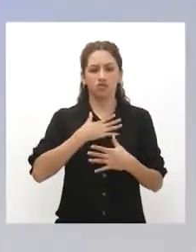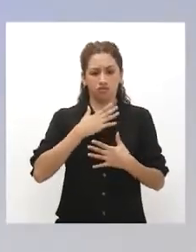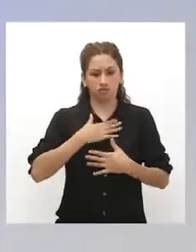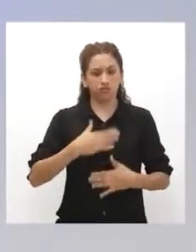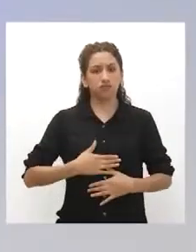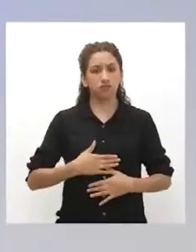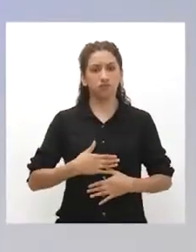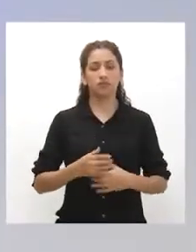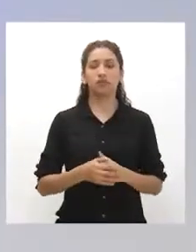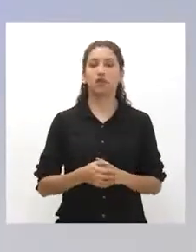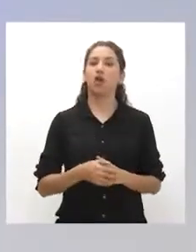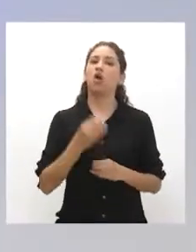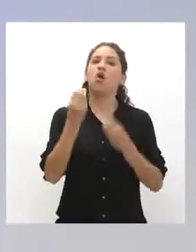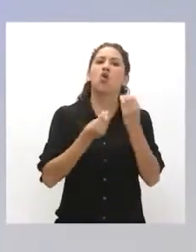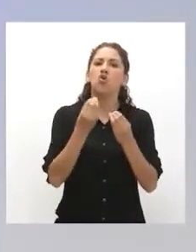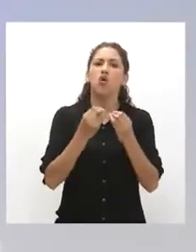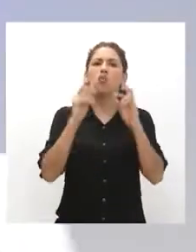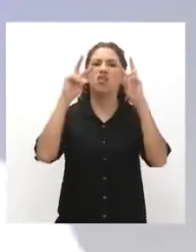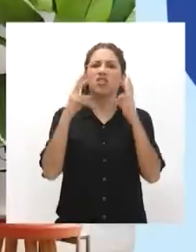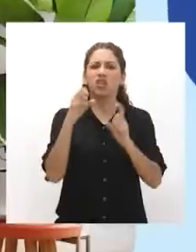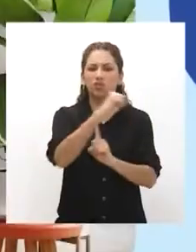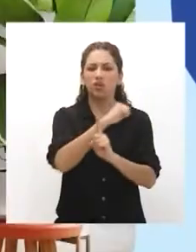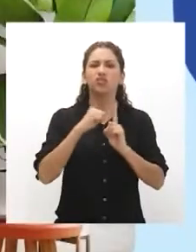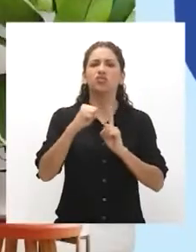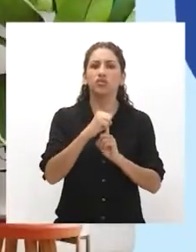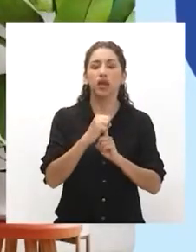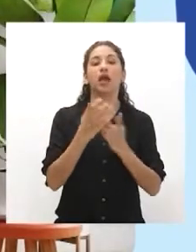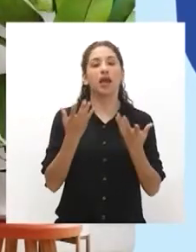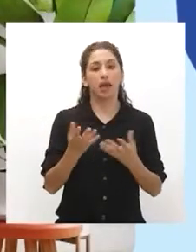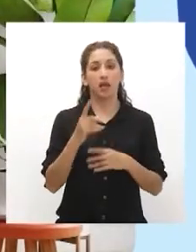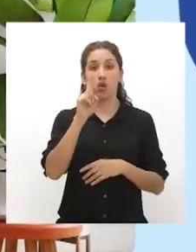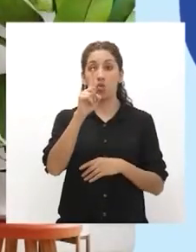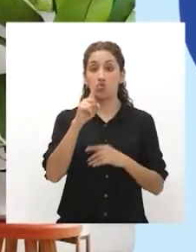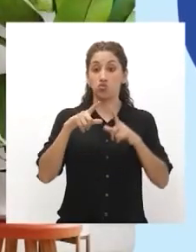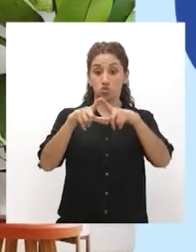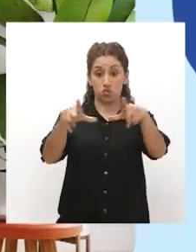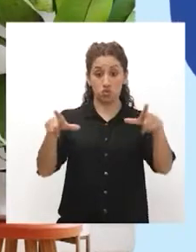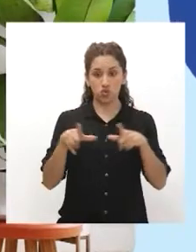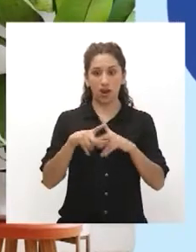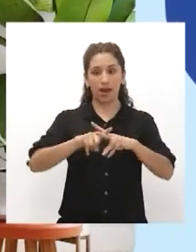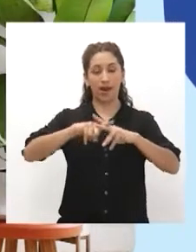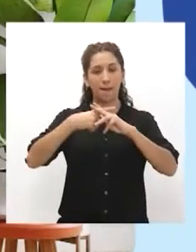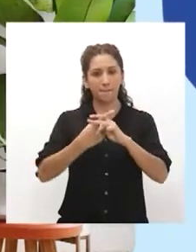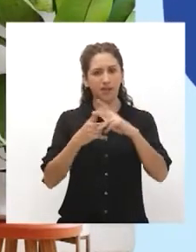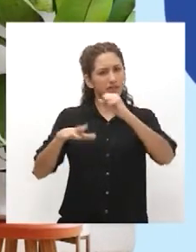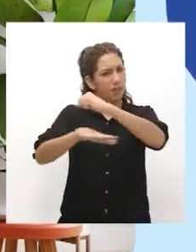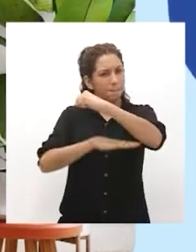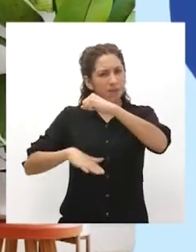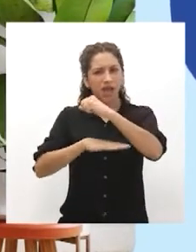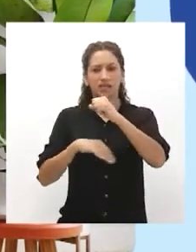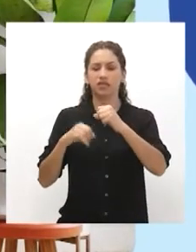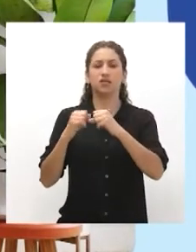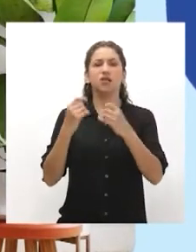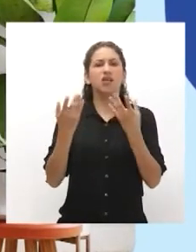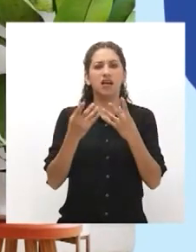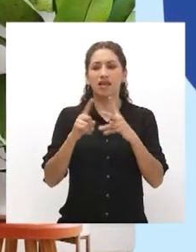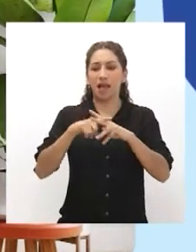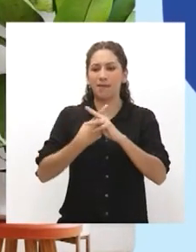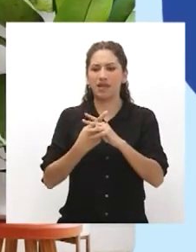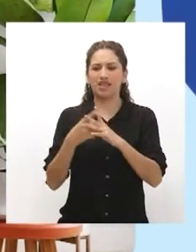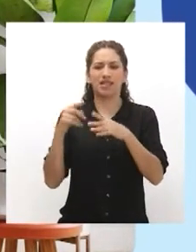cuáles son los efectos de la discriminación en lo social? Una sociedad que se construye sobre la base de prácticas